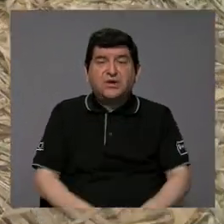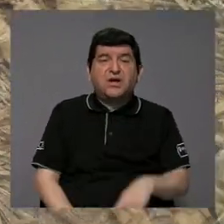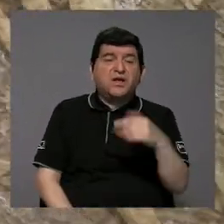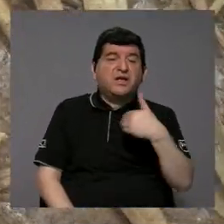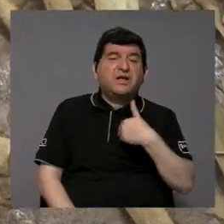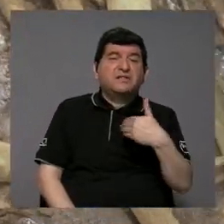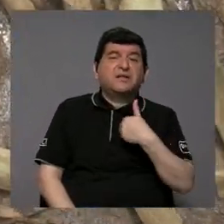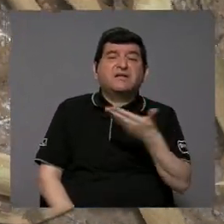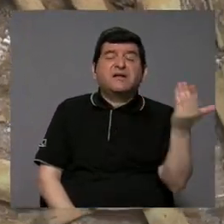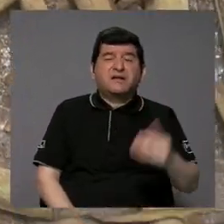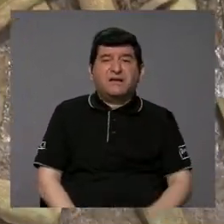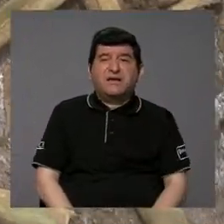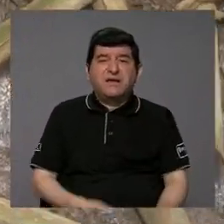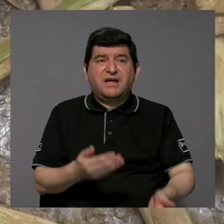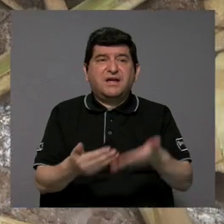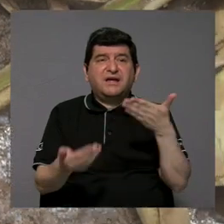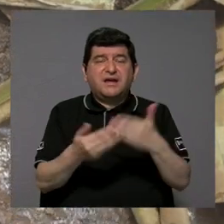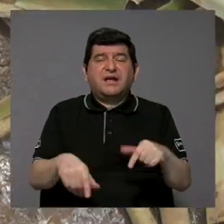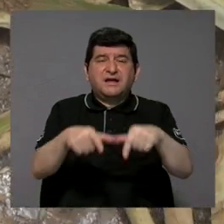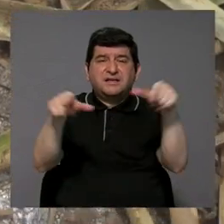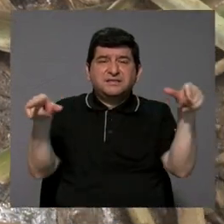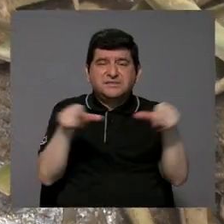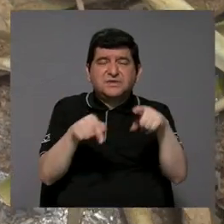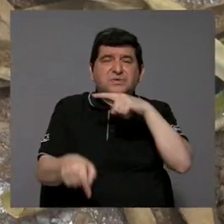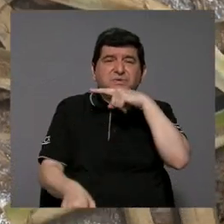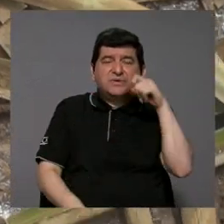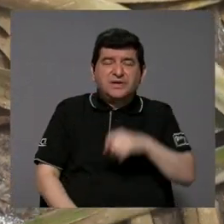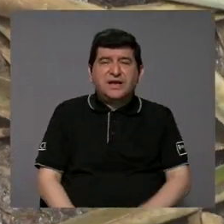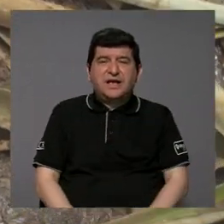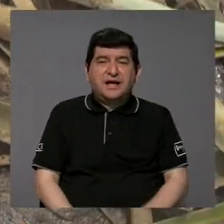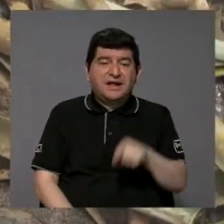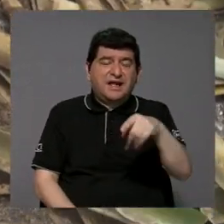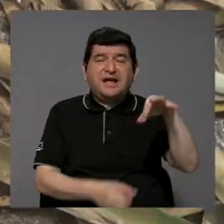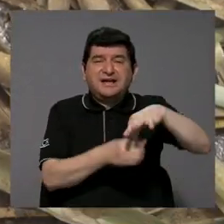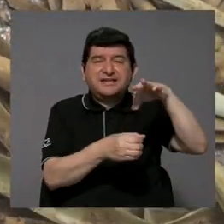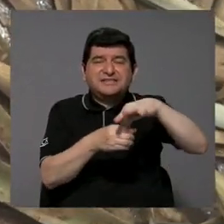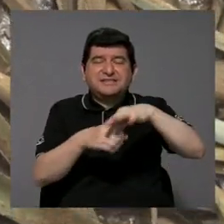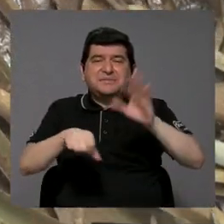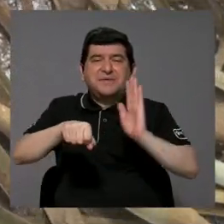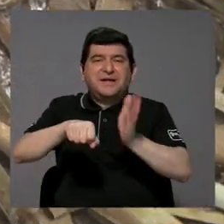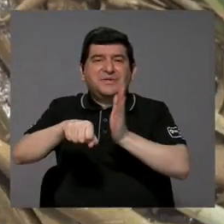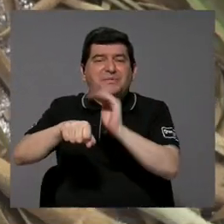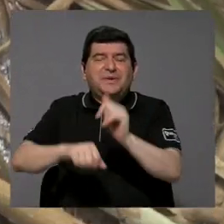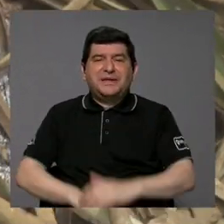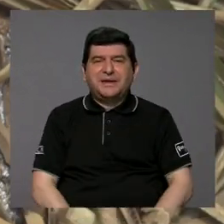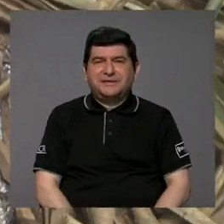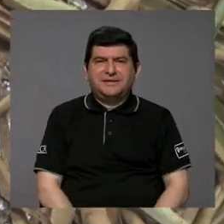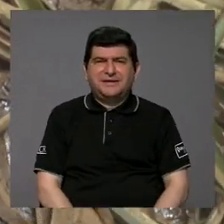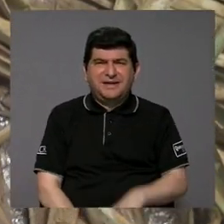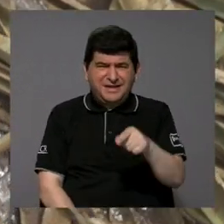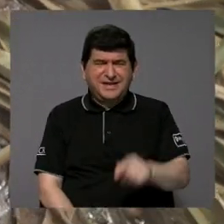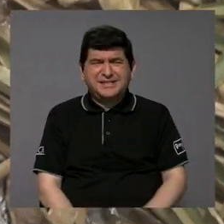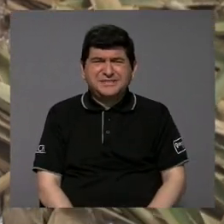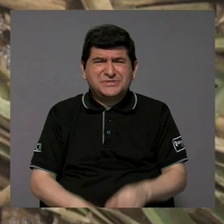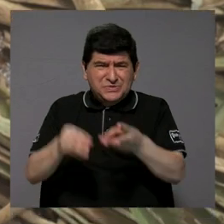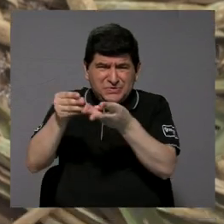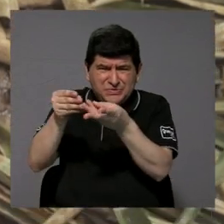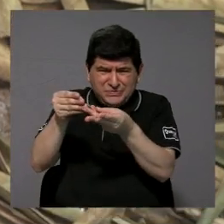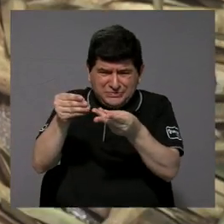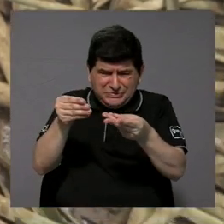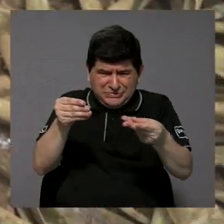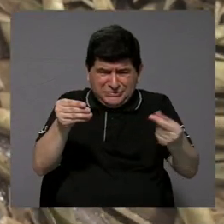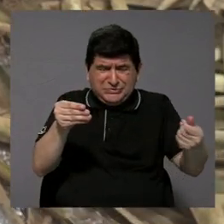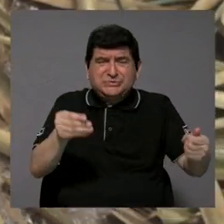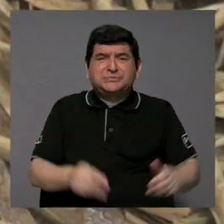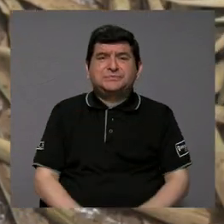tenemos es casi como un desierto cultivado de piña, ¿verdad? Sí, porque se erosiona mucho. Se erosiona mucho,